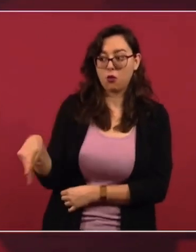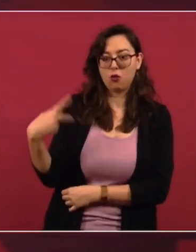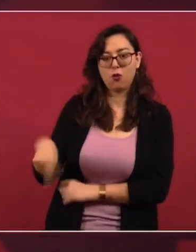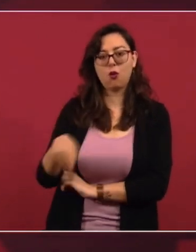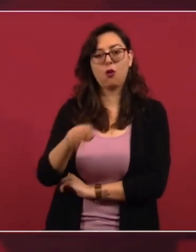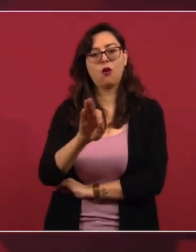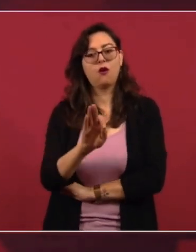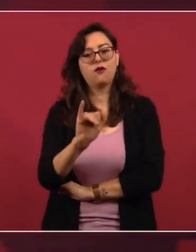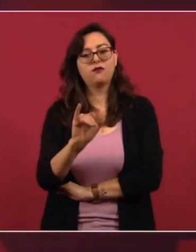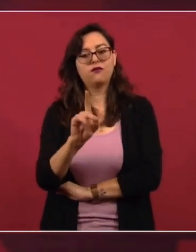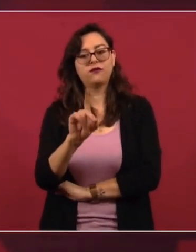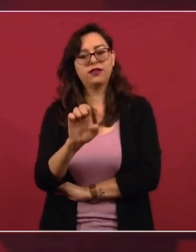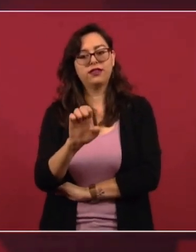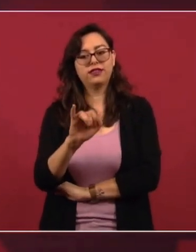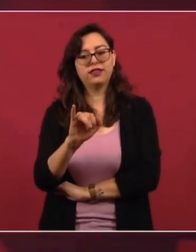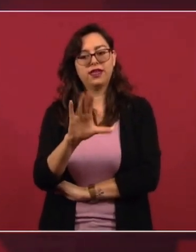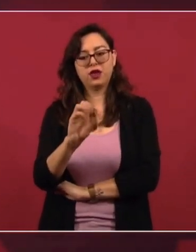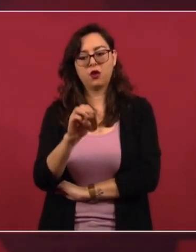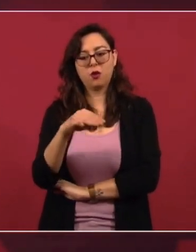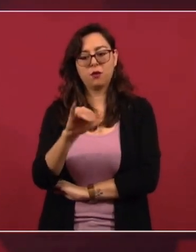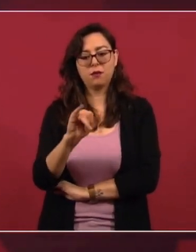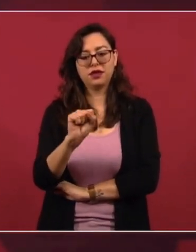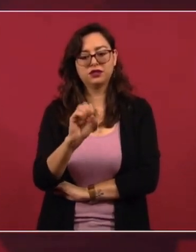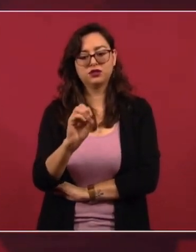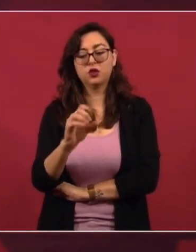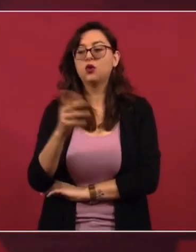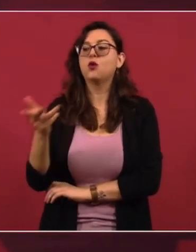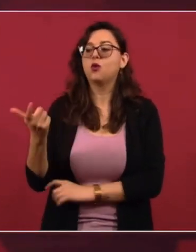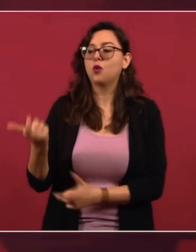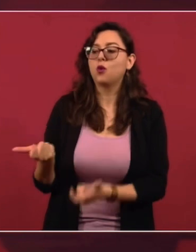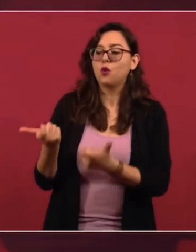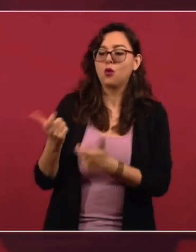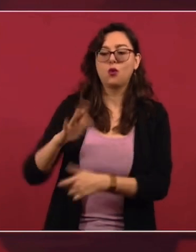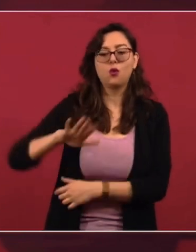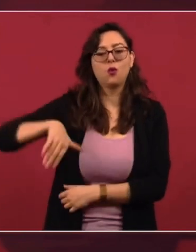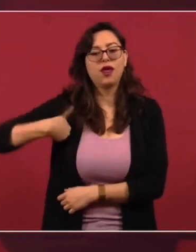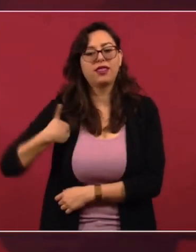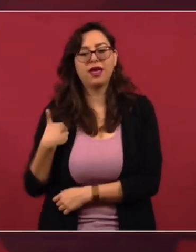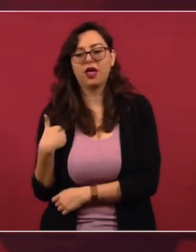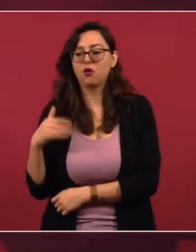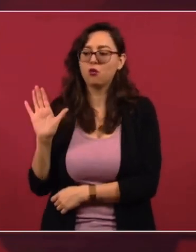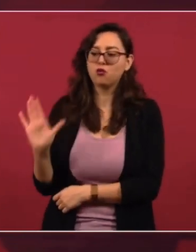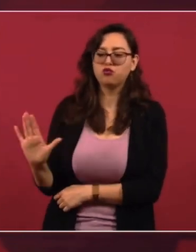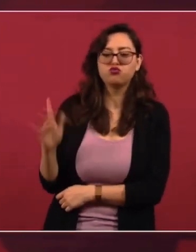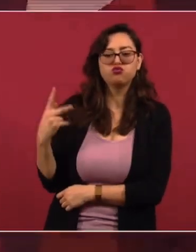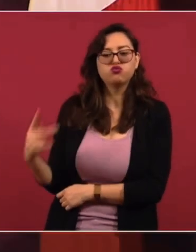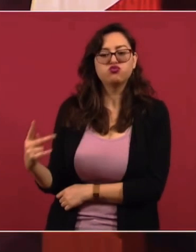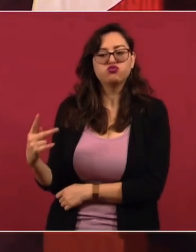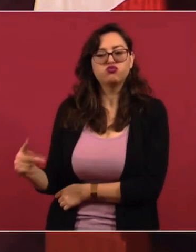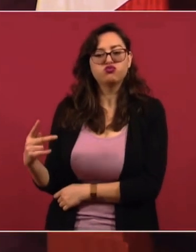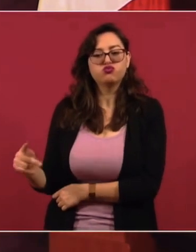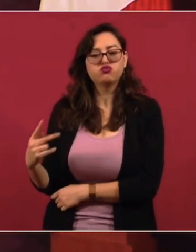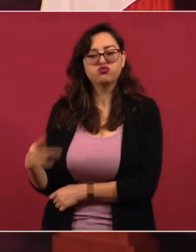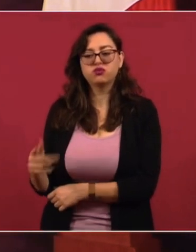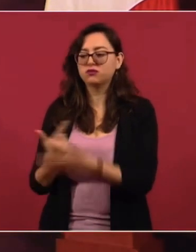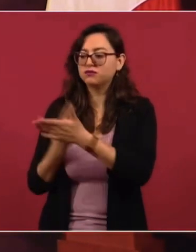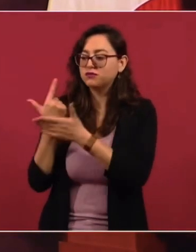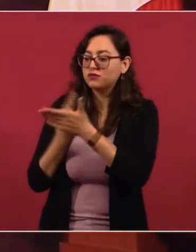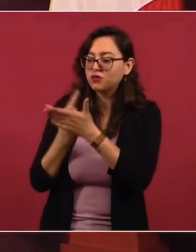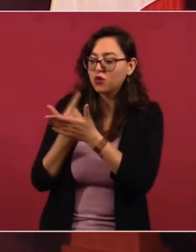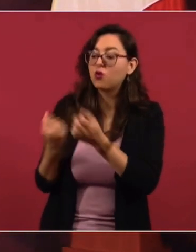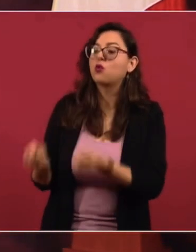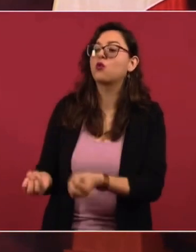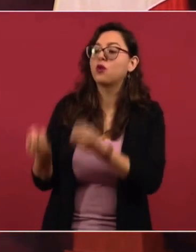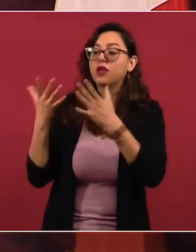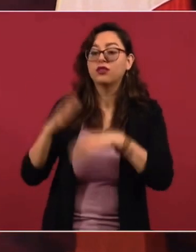tienen un fideicomiso, un guardadito de 20 mil